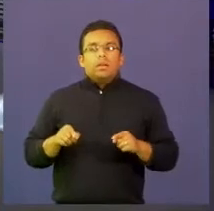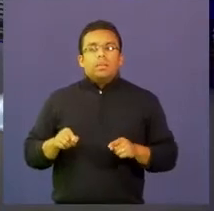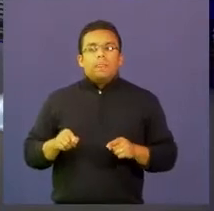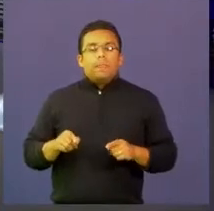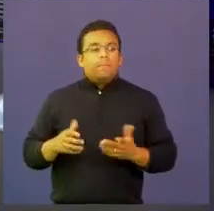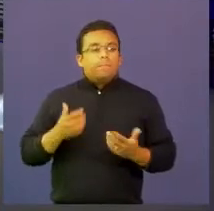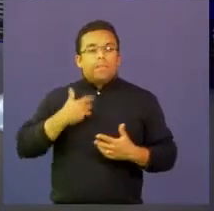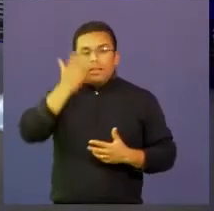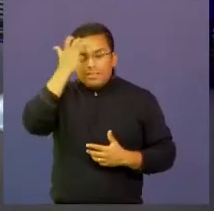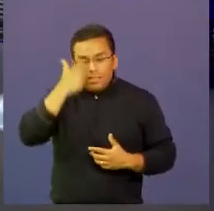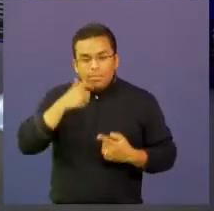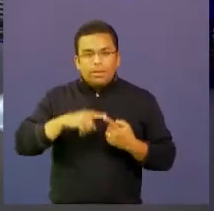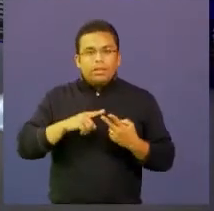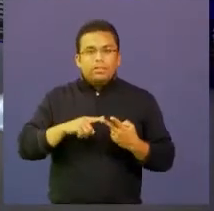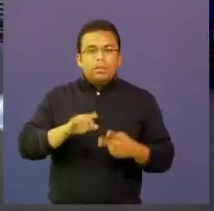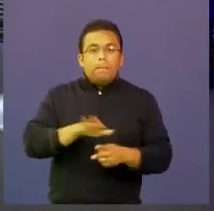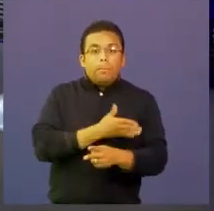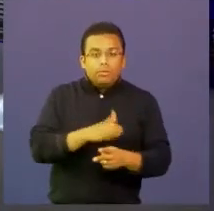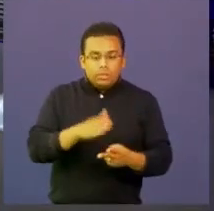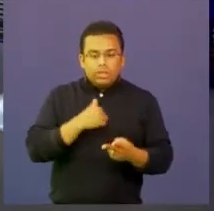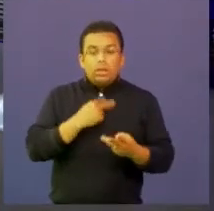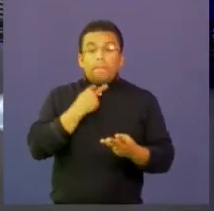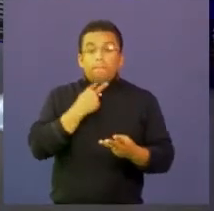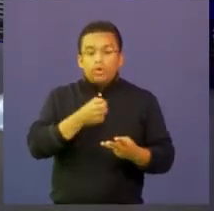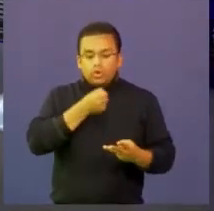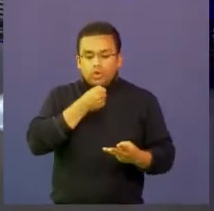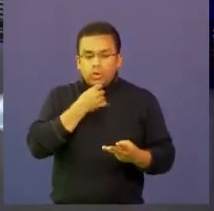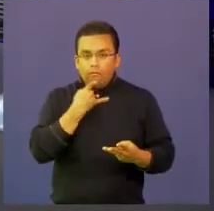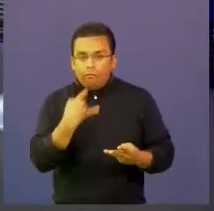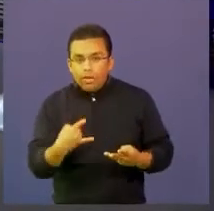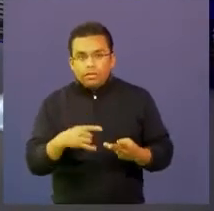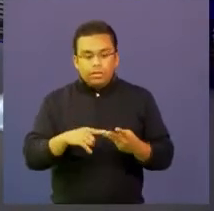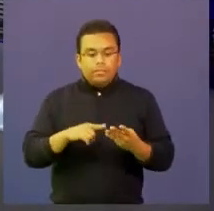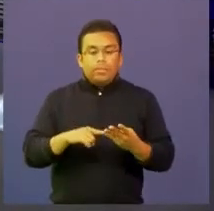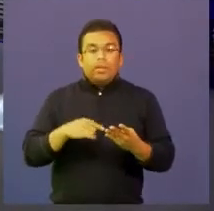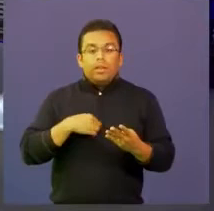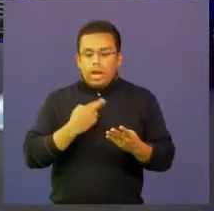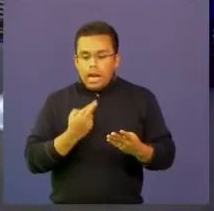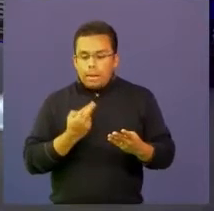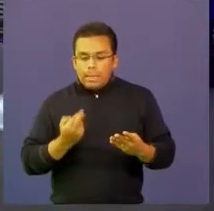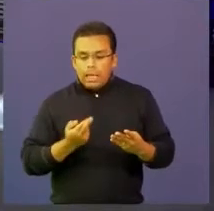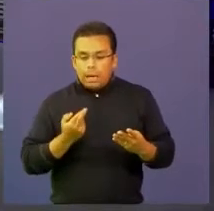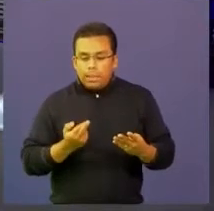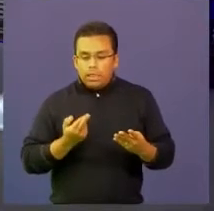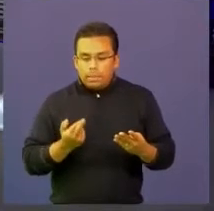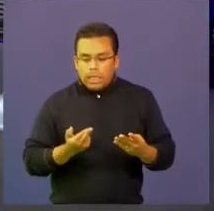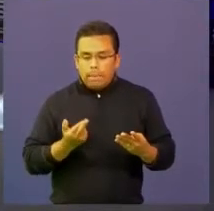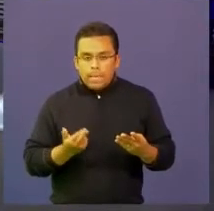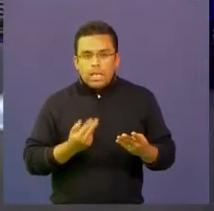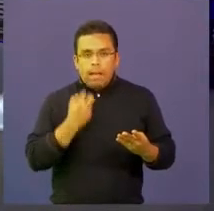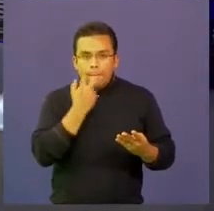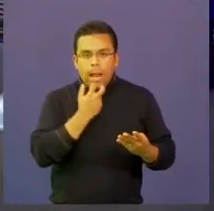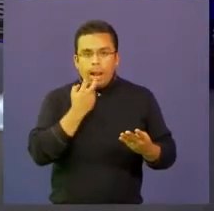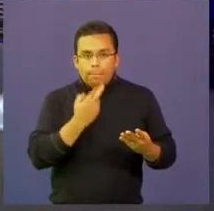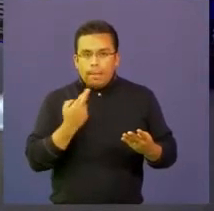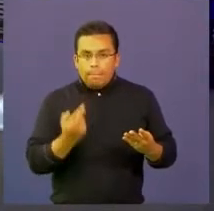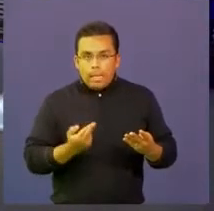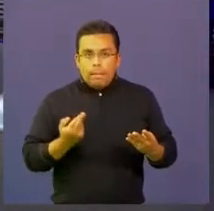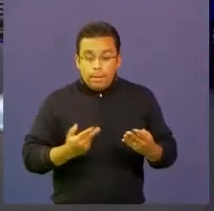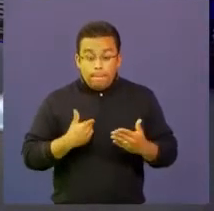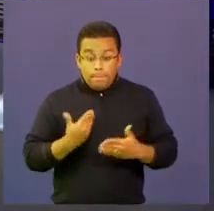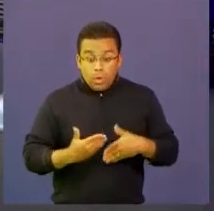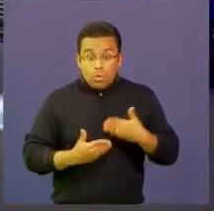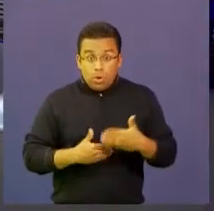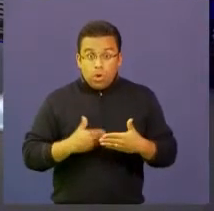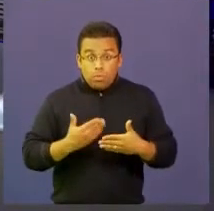exámenes, música, puede oír su voz, puede repetir las palabras. Y a medida de que va avanzando, se